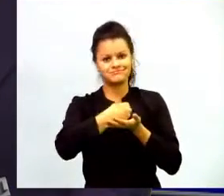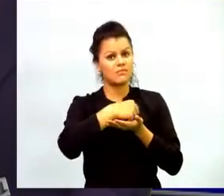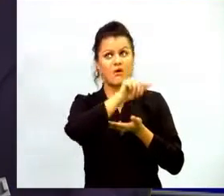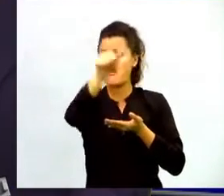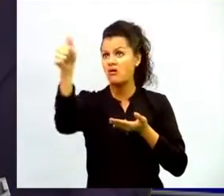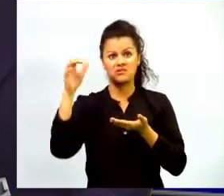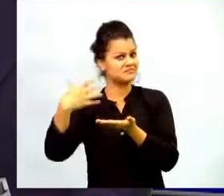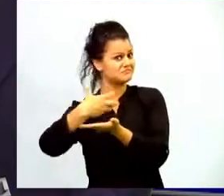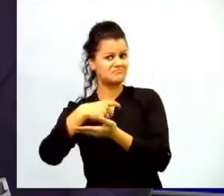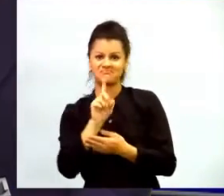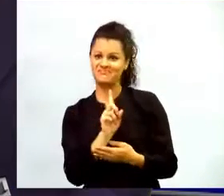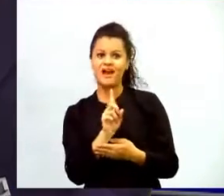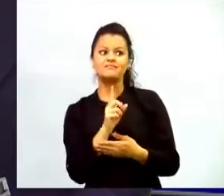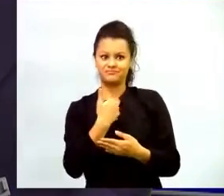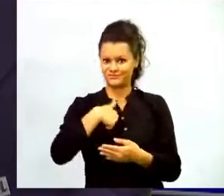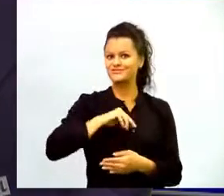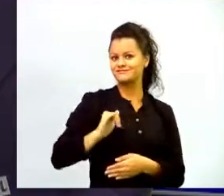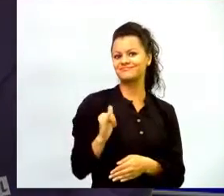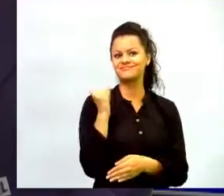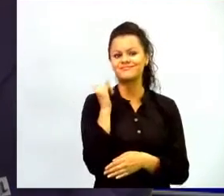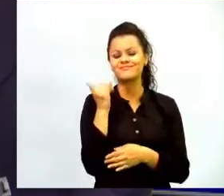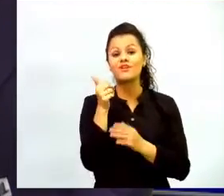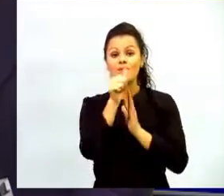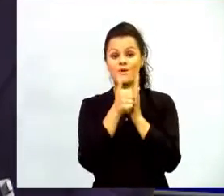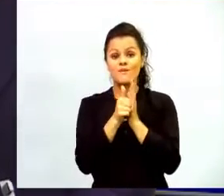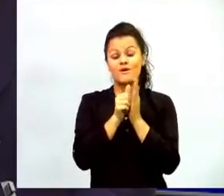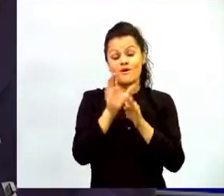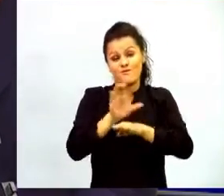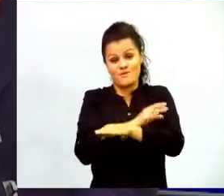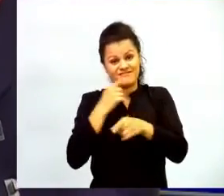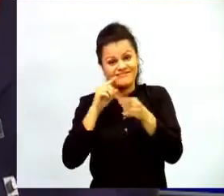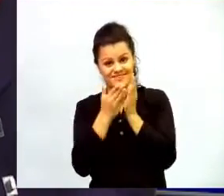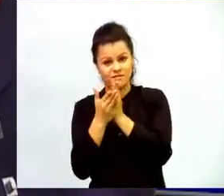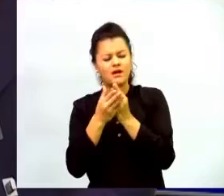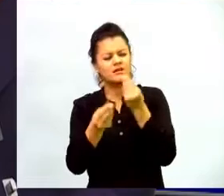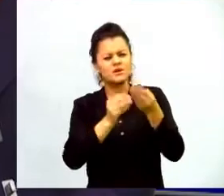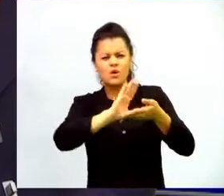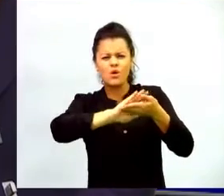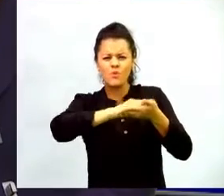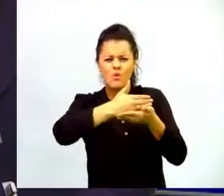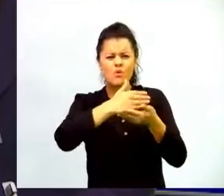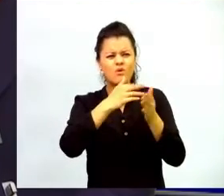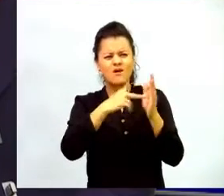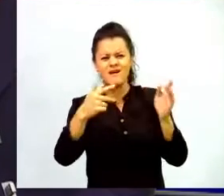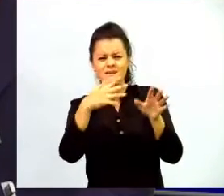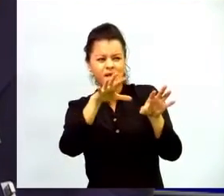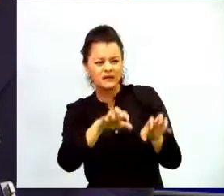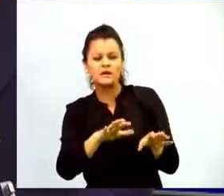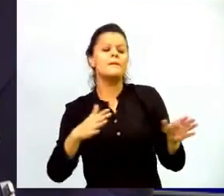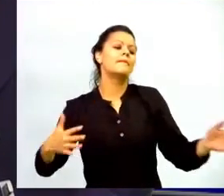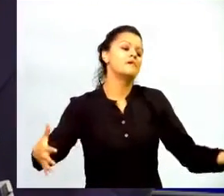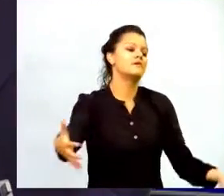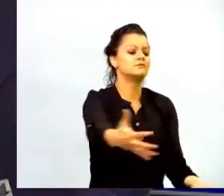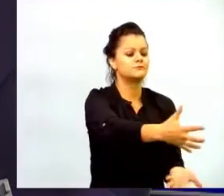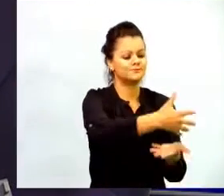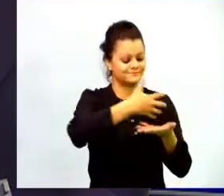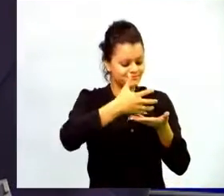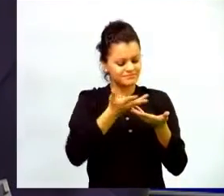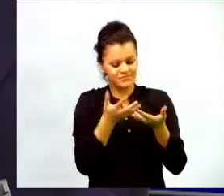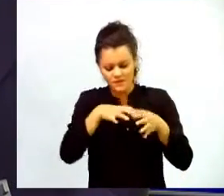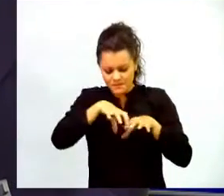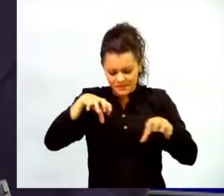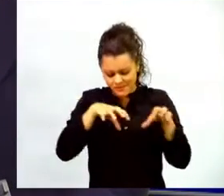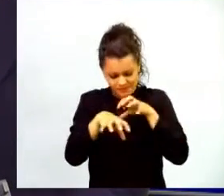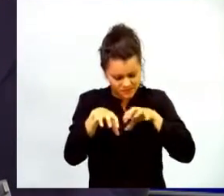Nosotros, desde Computadoras para Educar, estamos retomando los equipos y dándole destinación final a través de un proceso de manufactura.